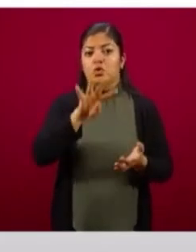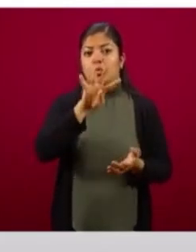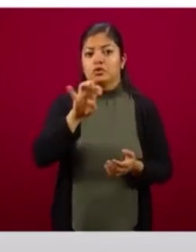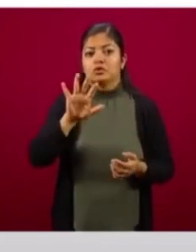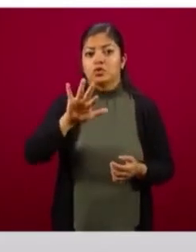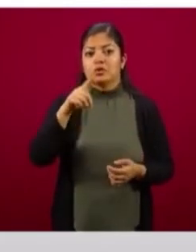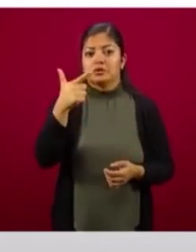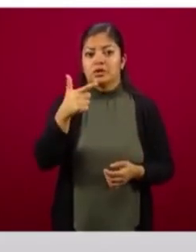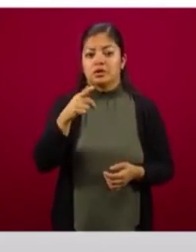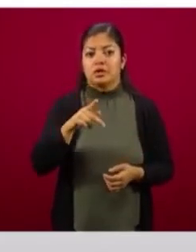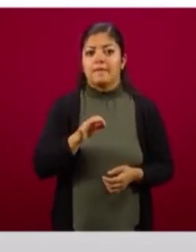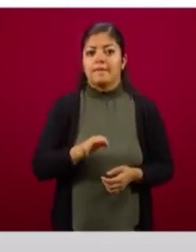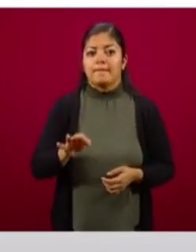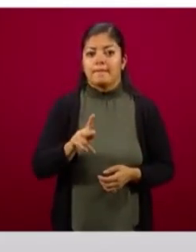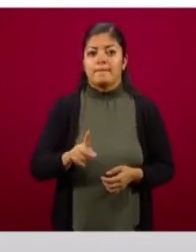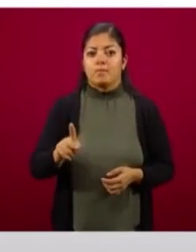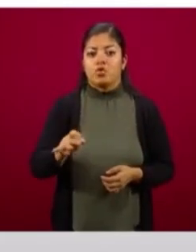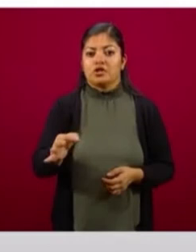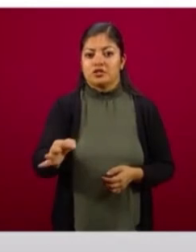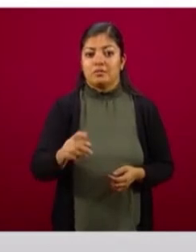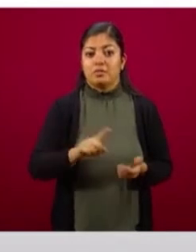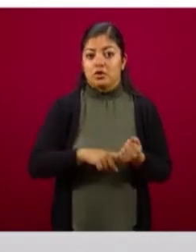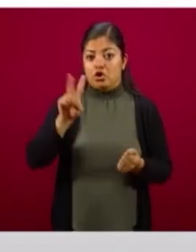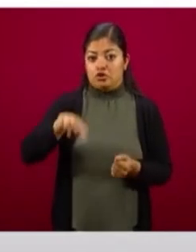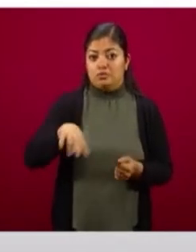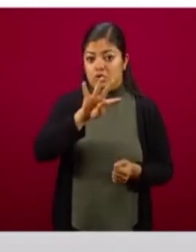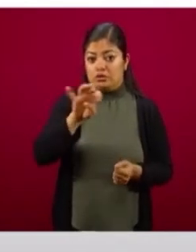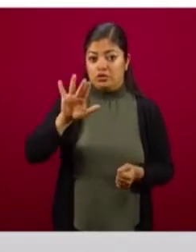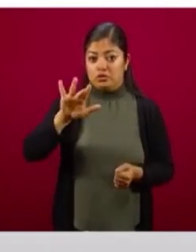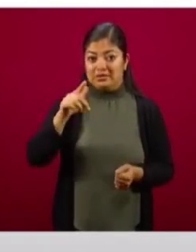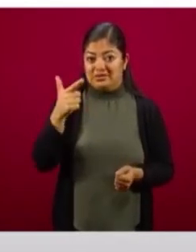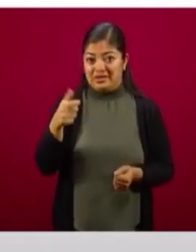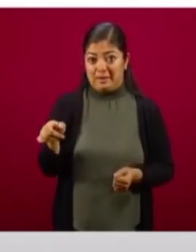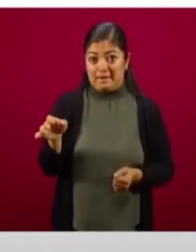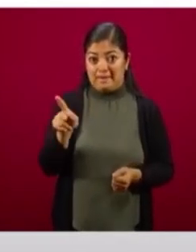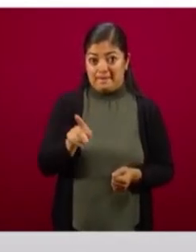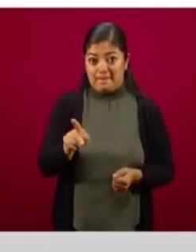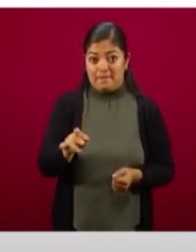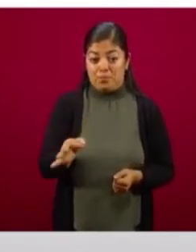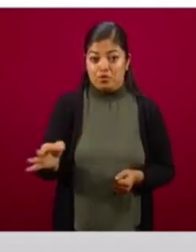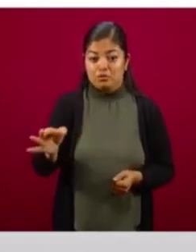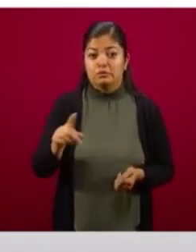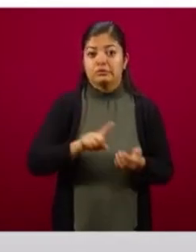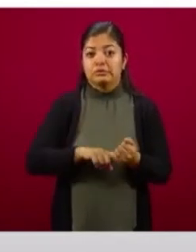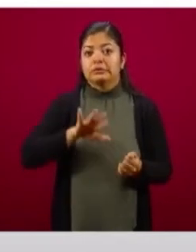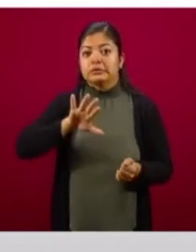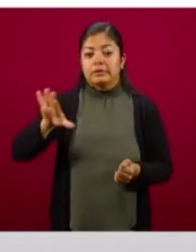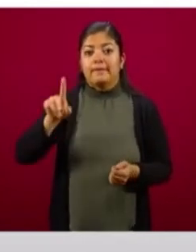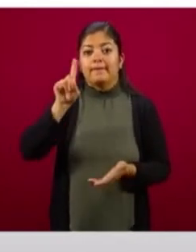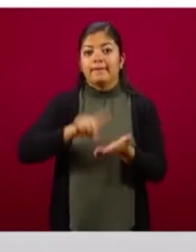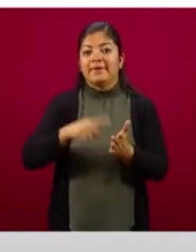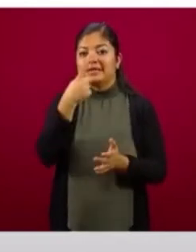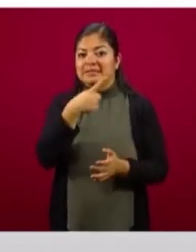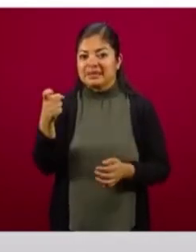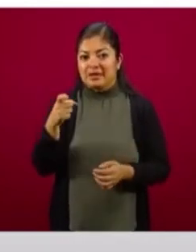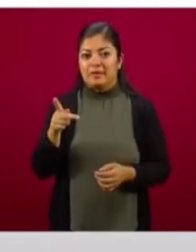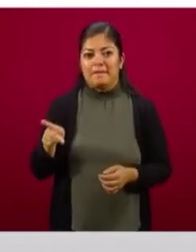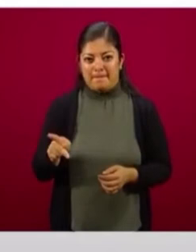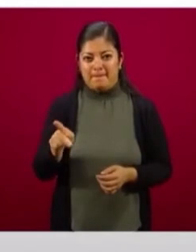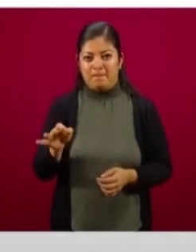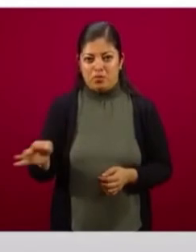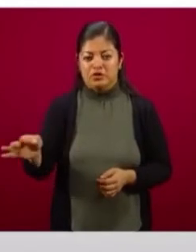100 municipios, como se señala también, que tienen alta y muy alta marginación. Estos son